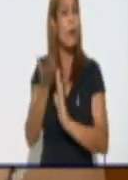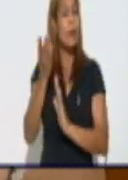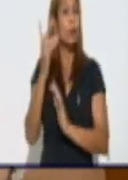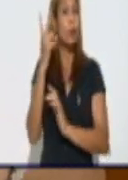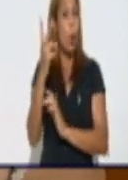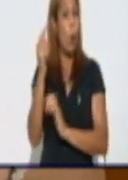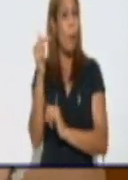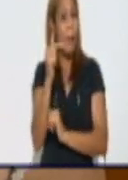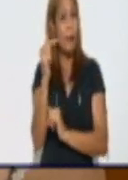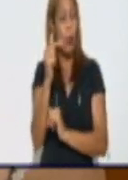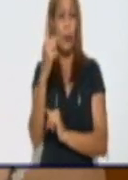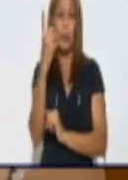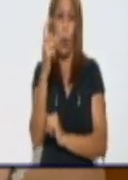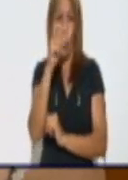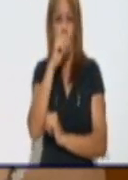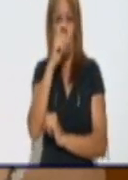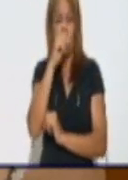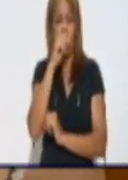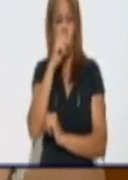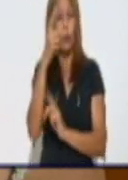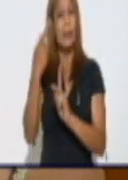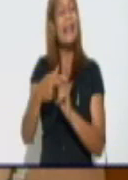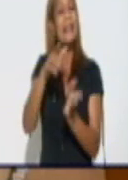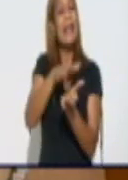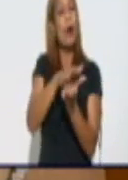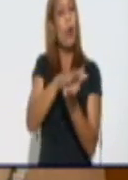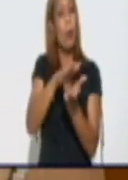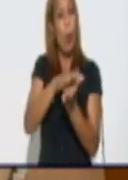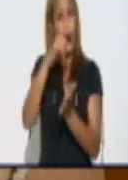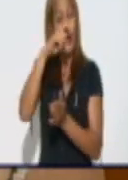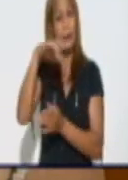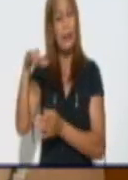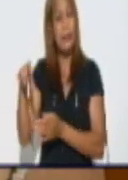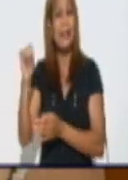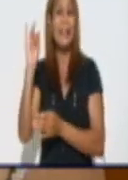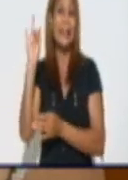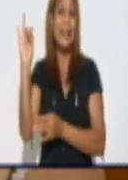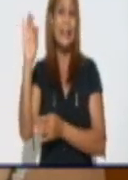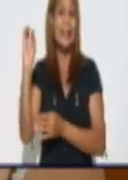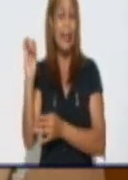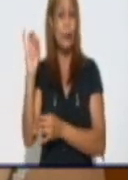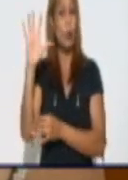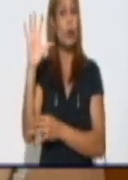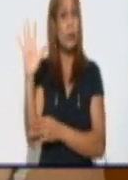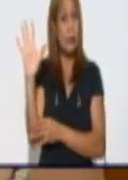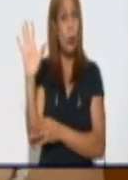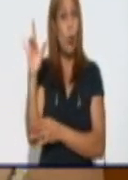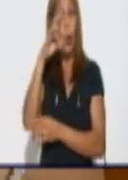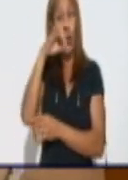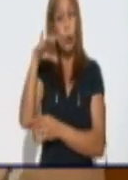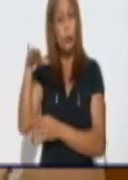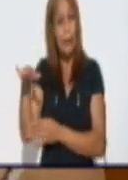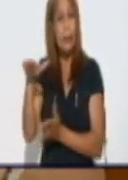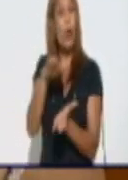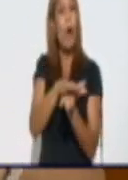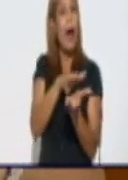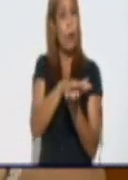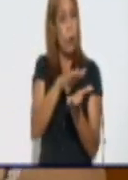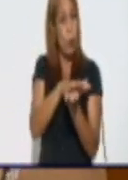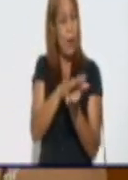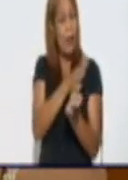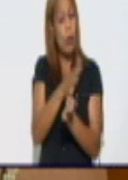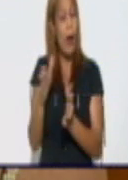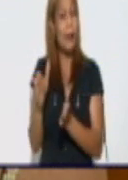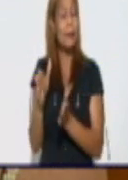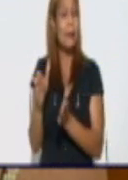un año. Y se acumulan en edades pediátricas 705 casos ya en lo que va de epidemia en la provincia, que han sido